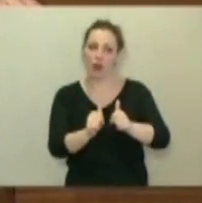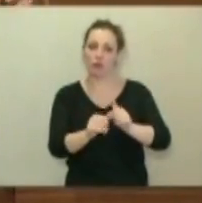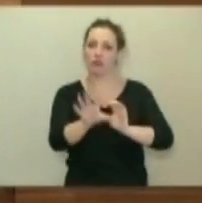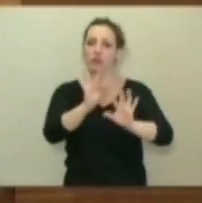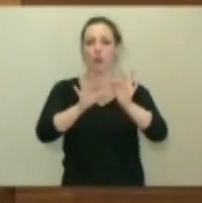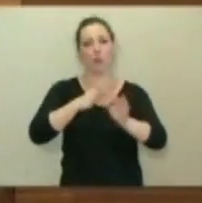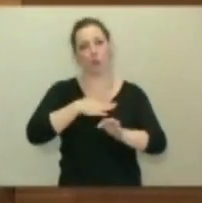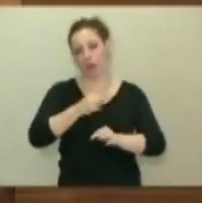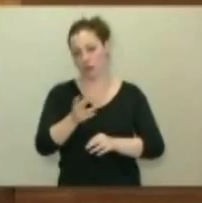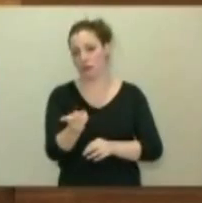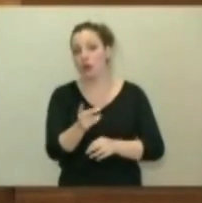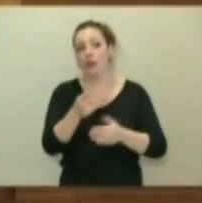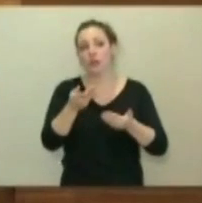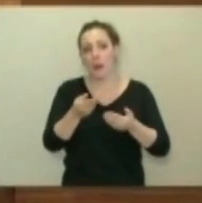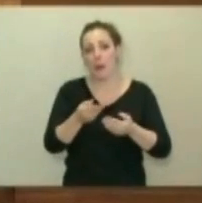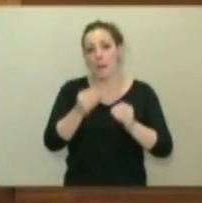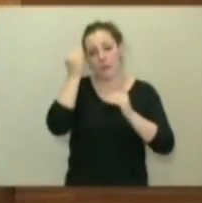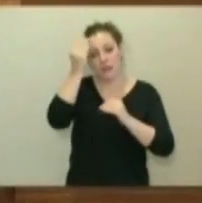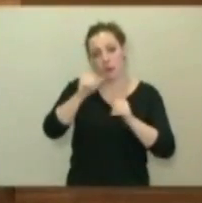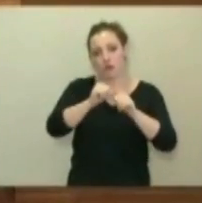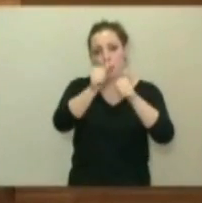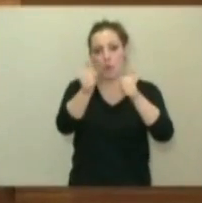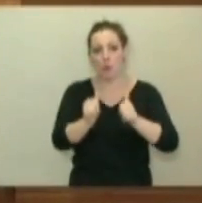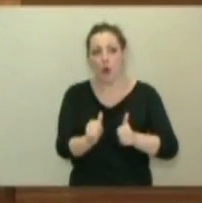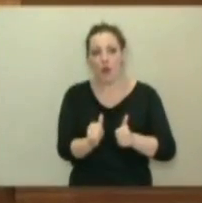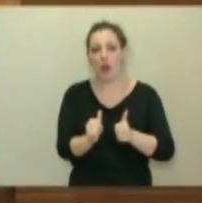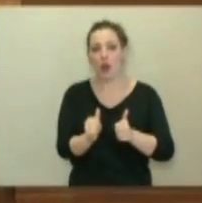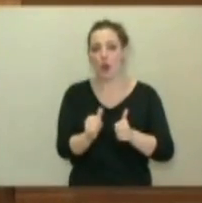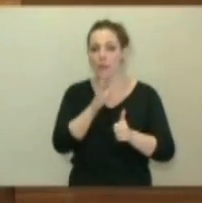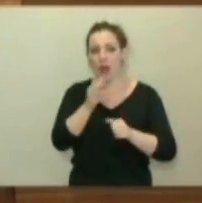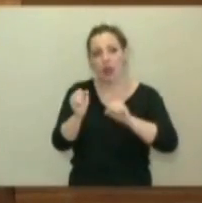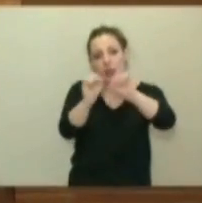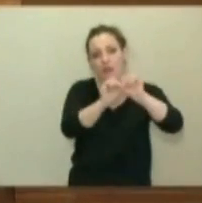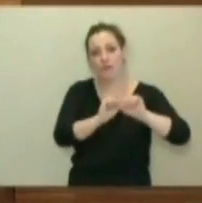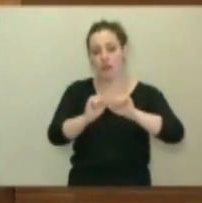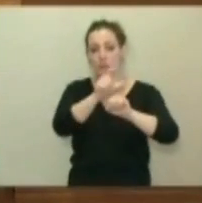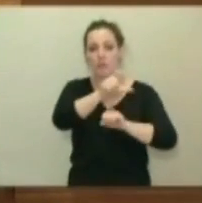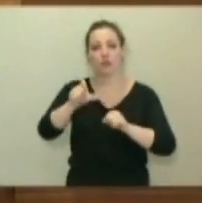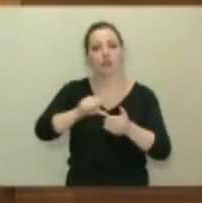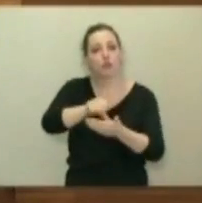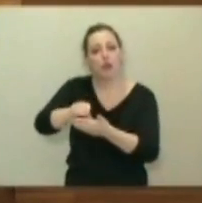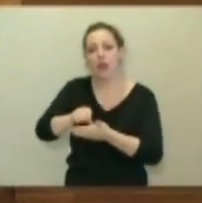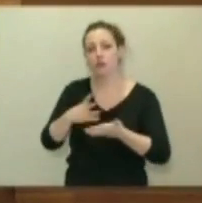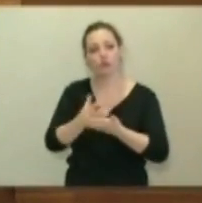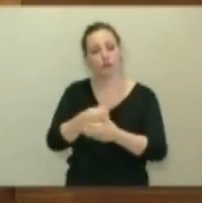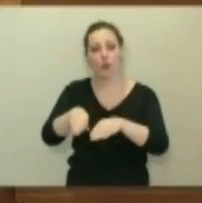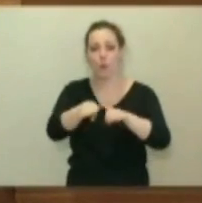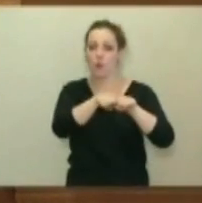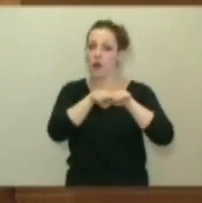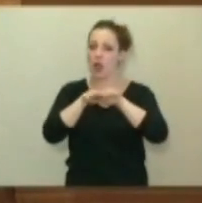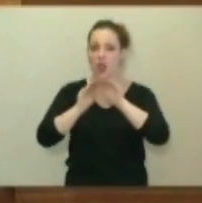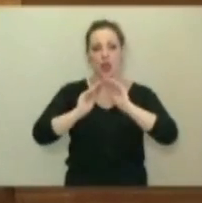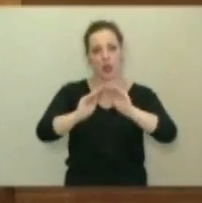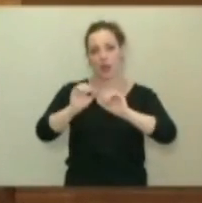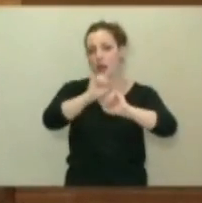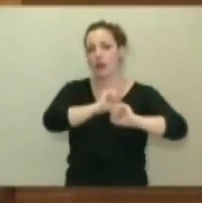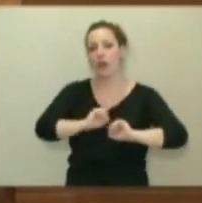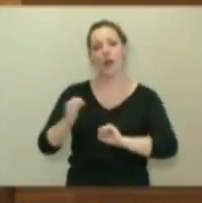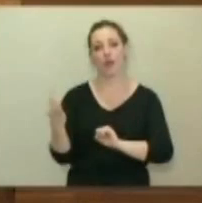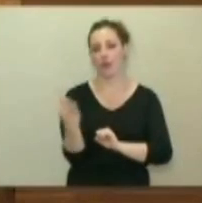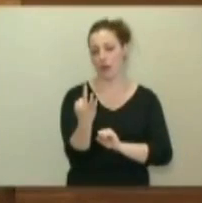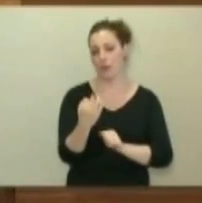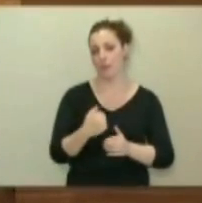se entiende por un modelo federal que ya digo que consagre y defienda la igualdad de todos los ciudadanos por encima de los